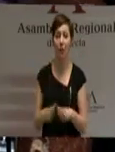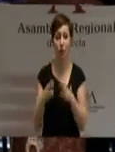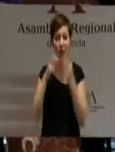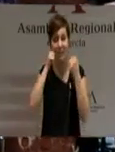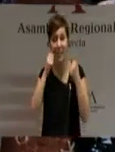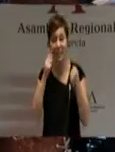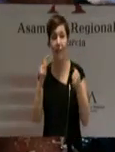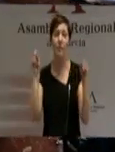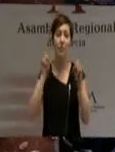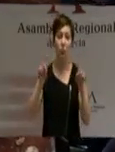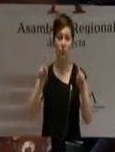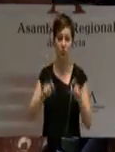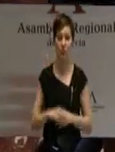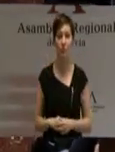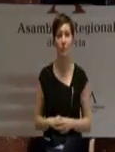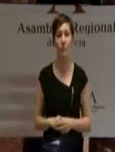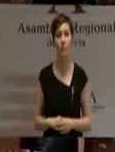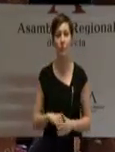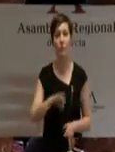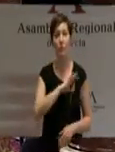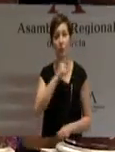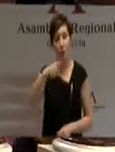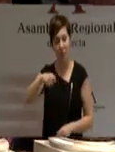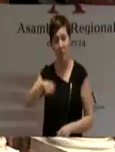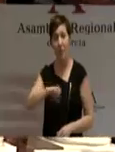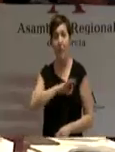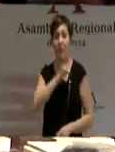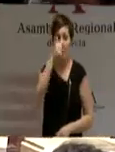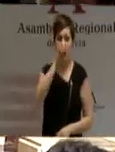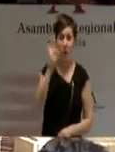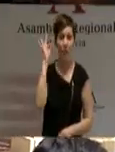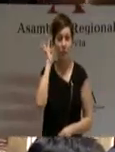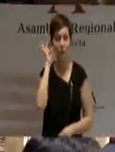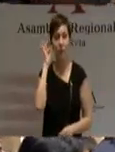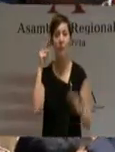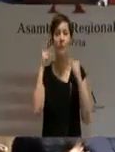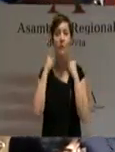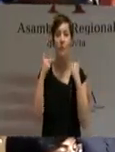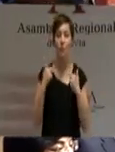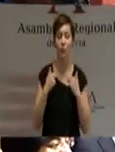educativas. Señor presidente, señoras y señores diputados,